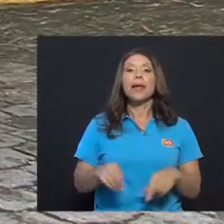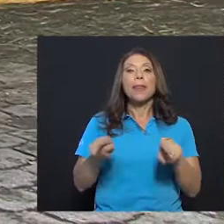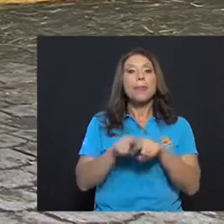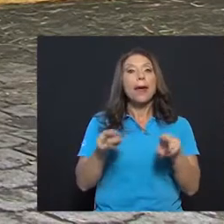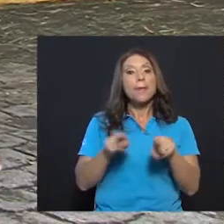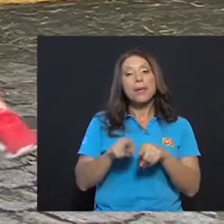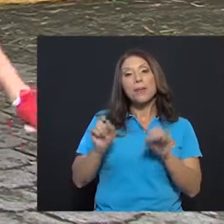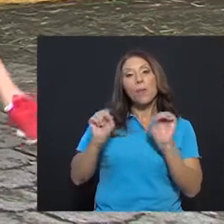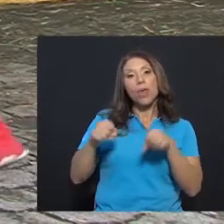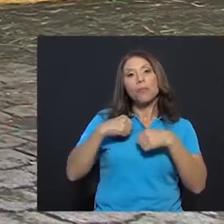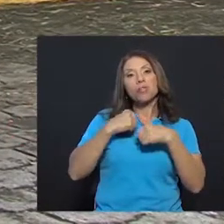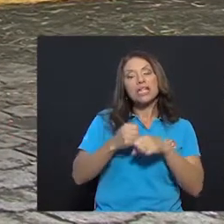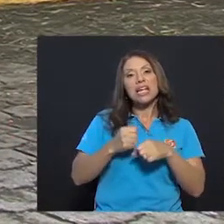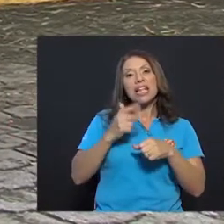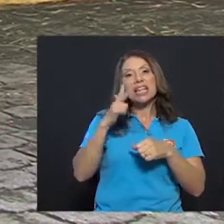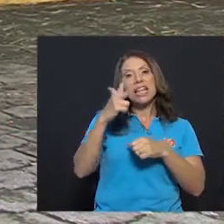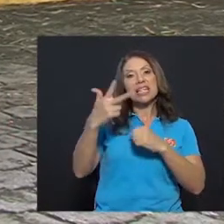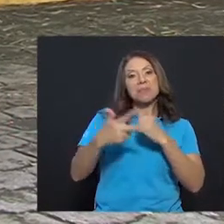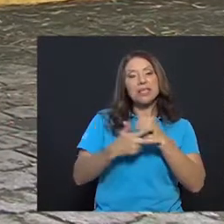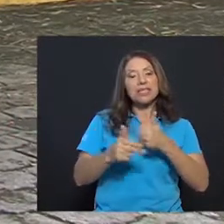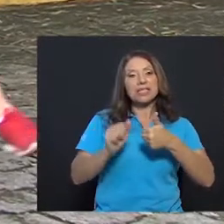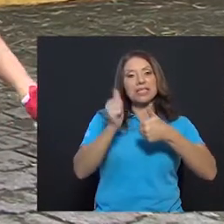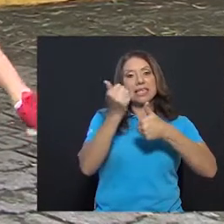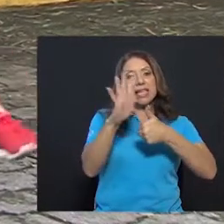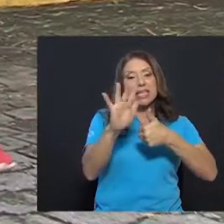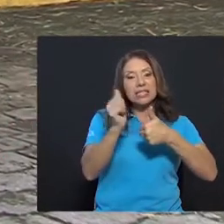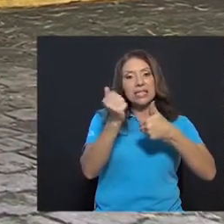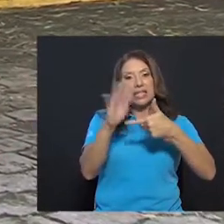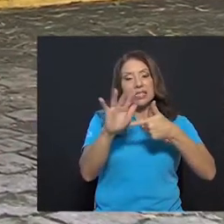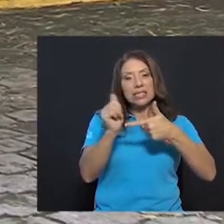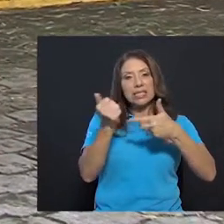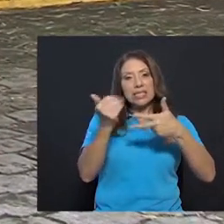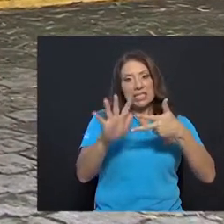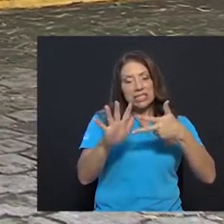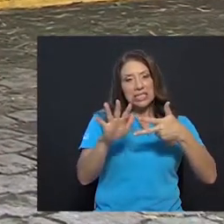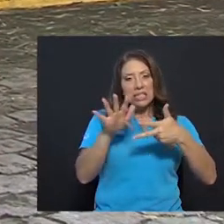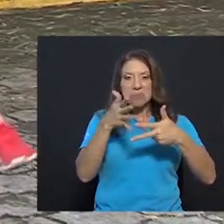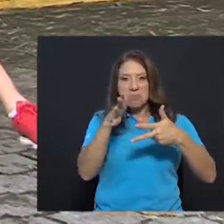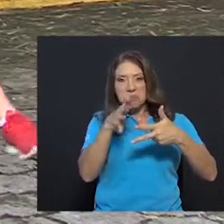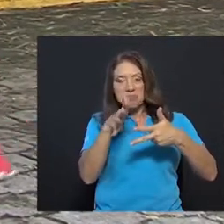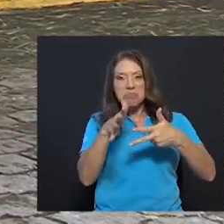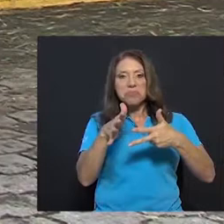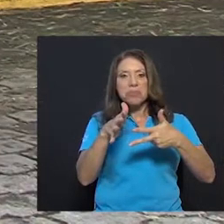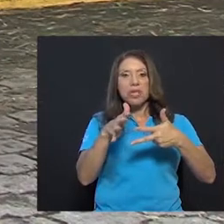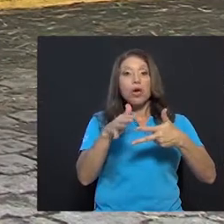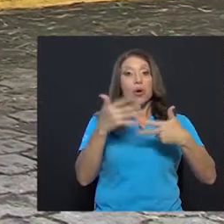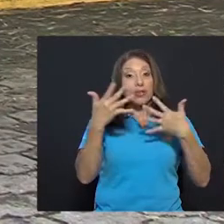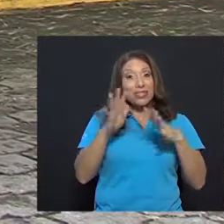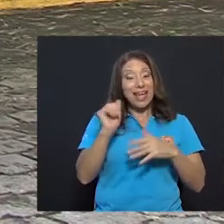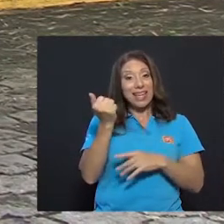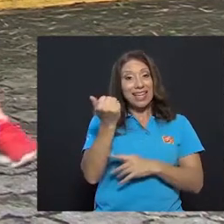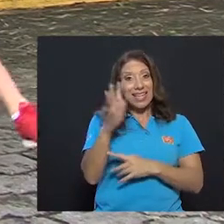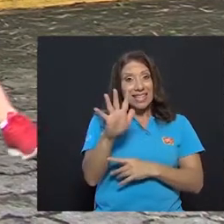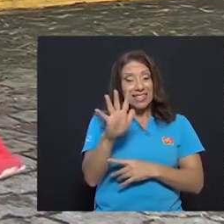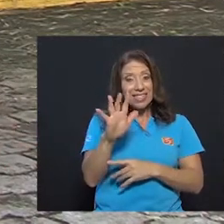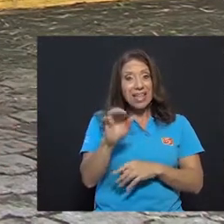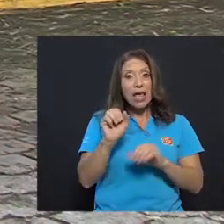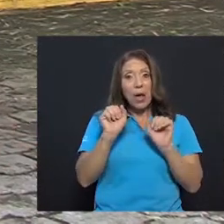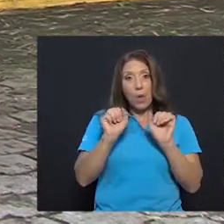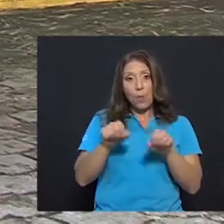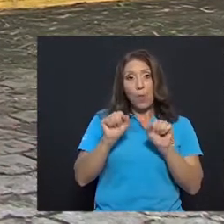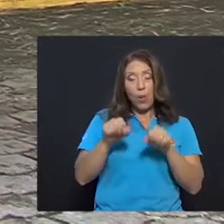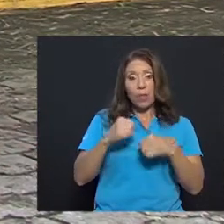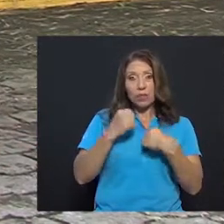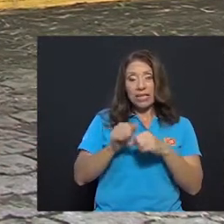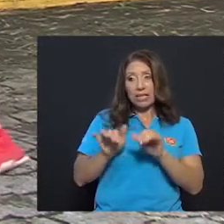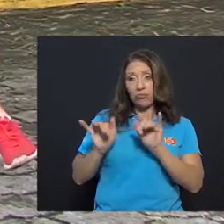Igual aquí podemos hacer unas tres series de unas 15 a 20 repeticiones. Y cuando hacemos las 15, podemos sostener isométrico,